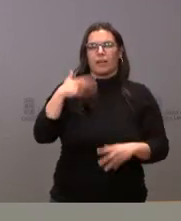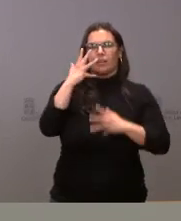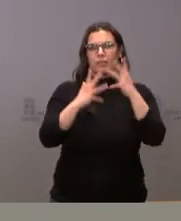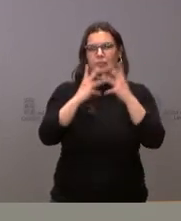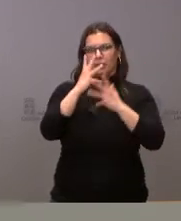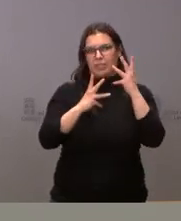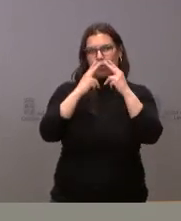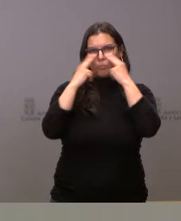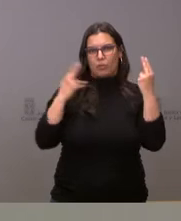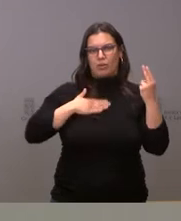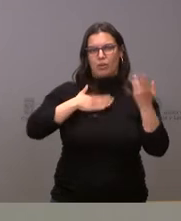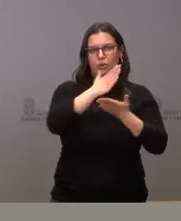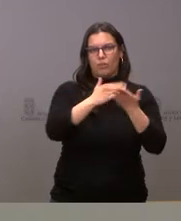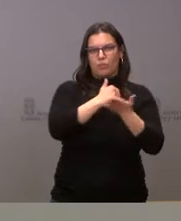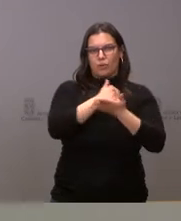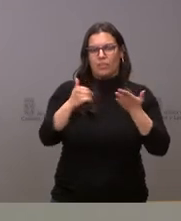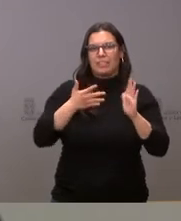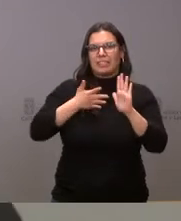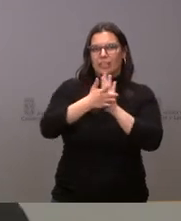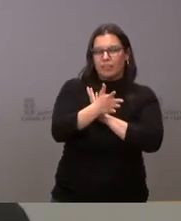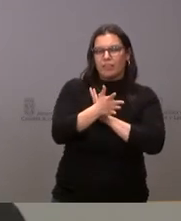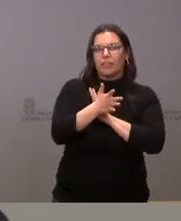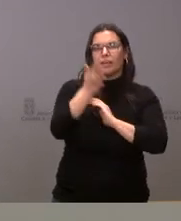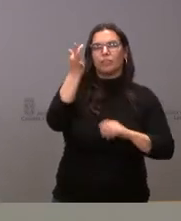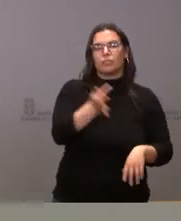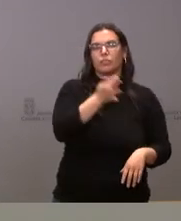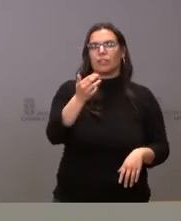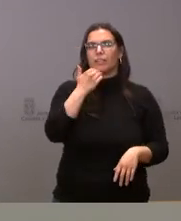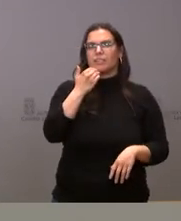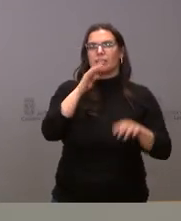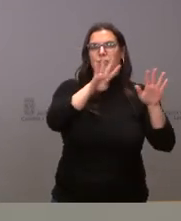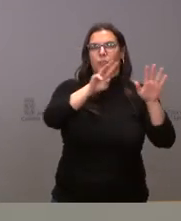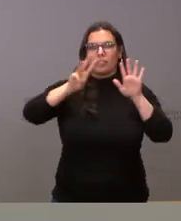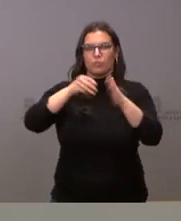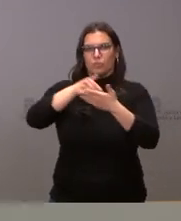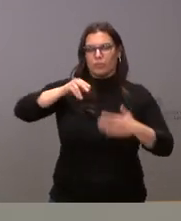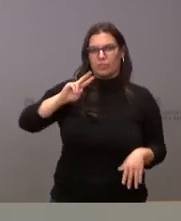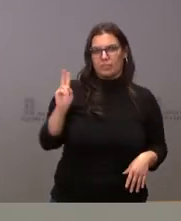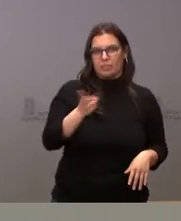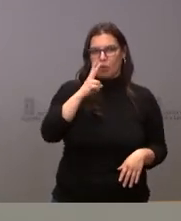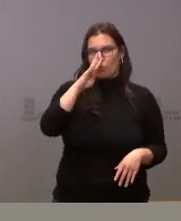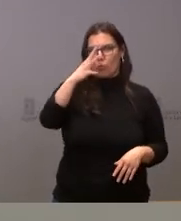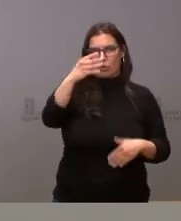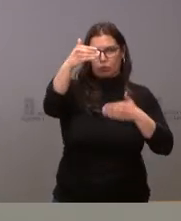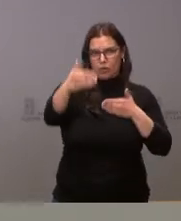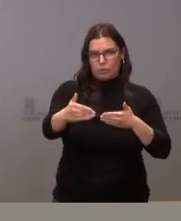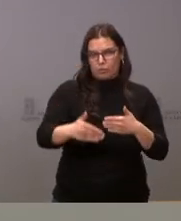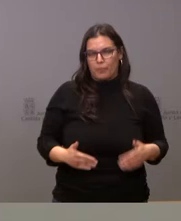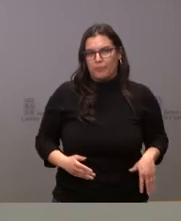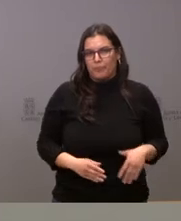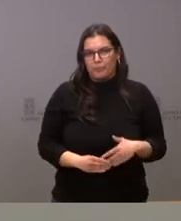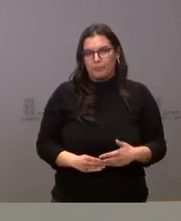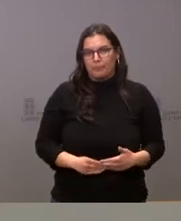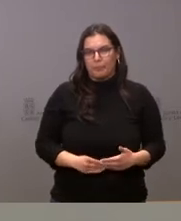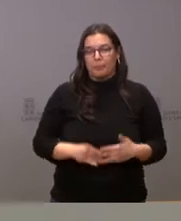hablando de un coste total de casi 98 millones de euros en cuatro años. El actual